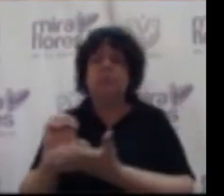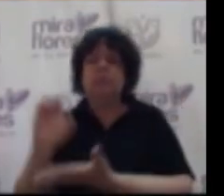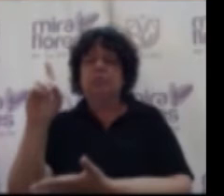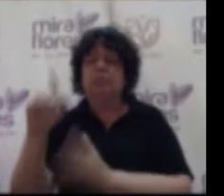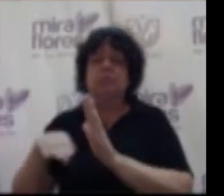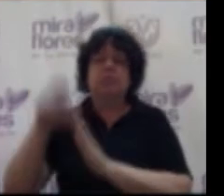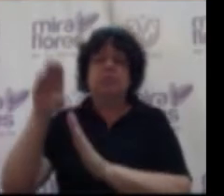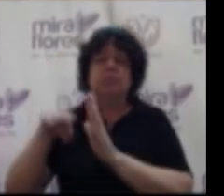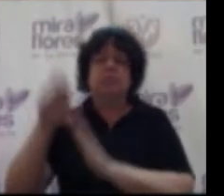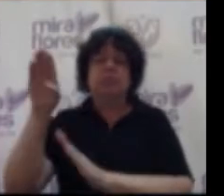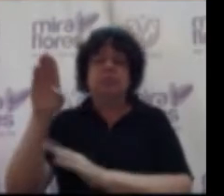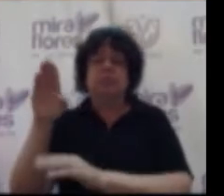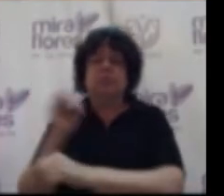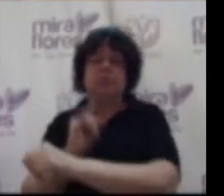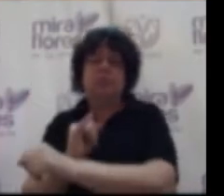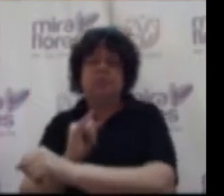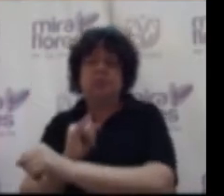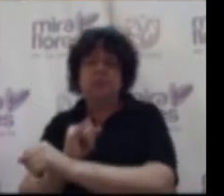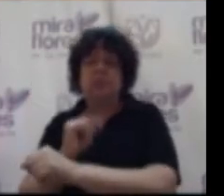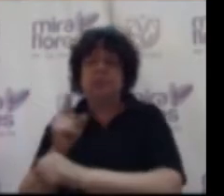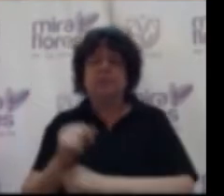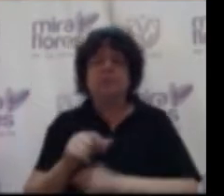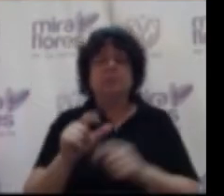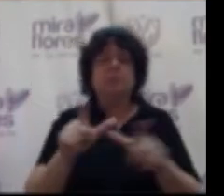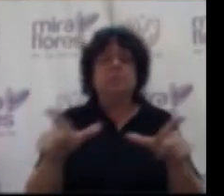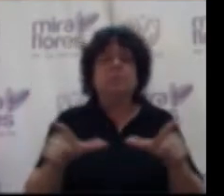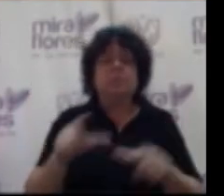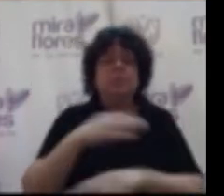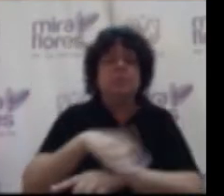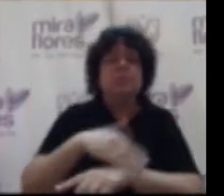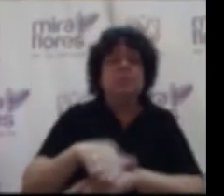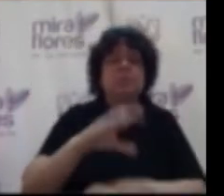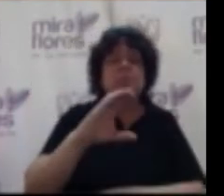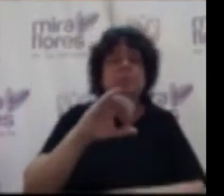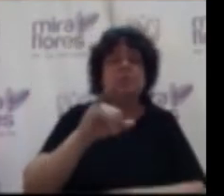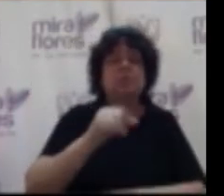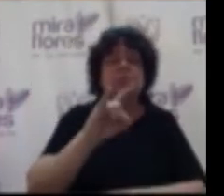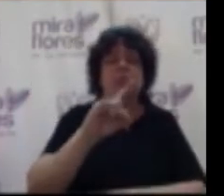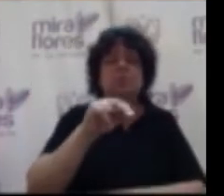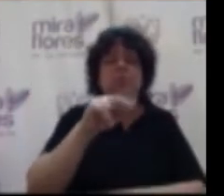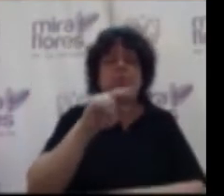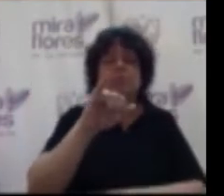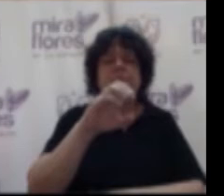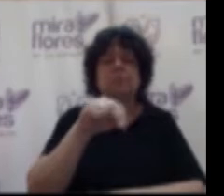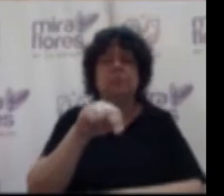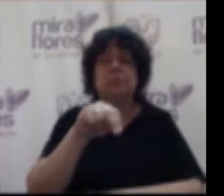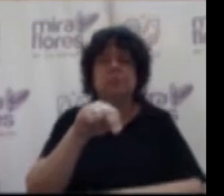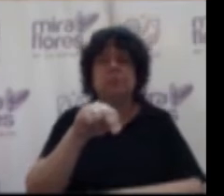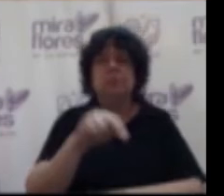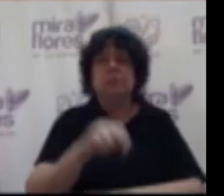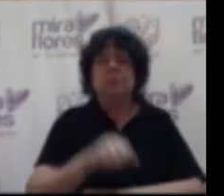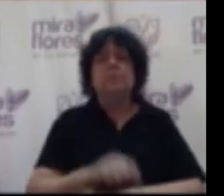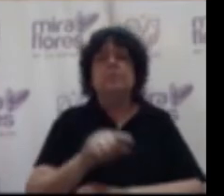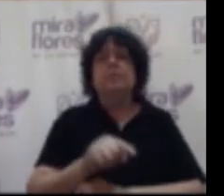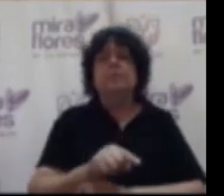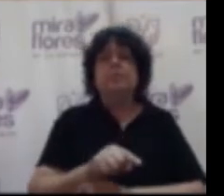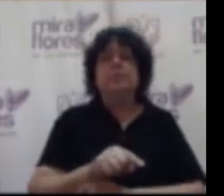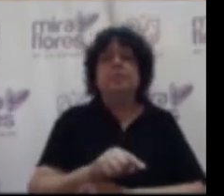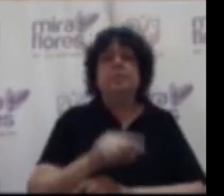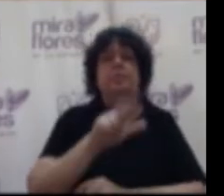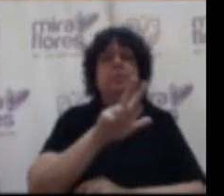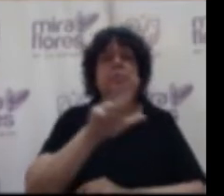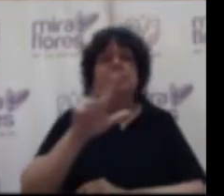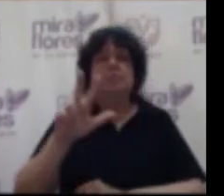educación superior tecnológico para los predios ubicados en calle junín números trescientos treinta y tres trescientos cincuenta y siete